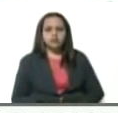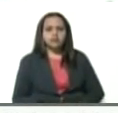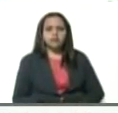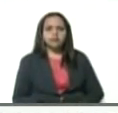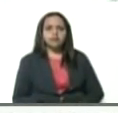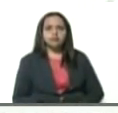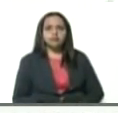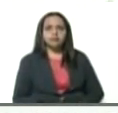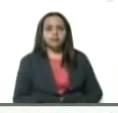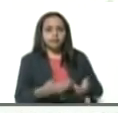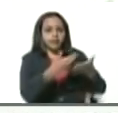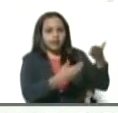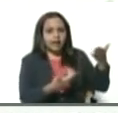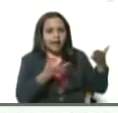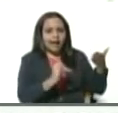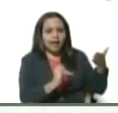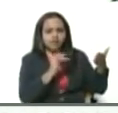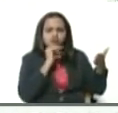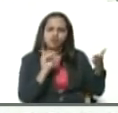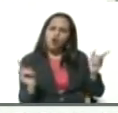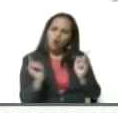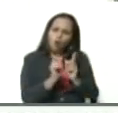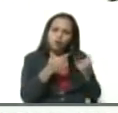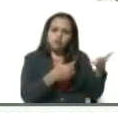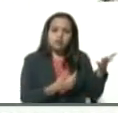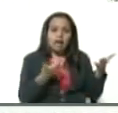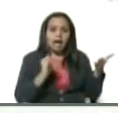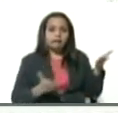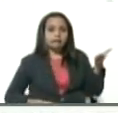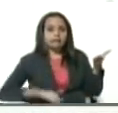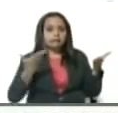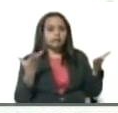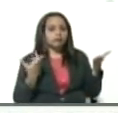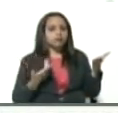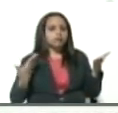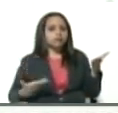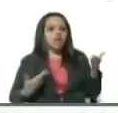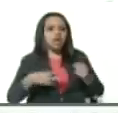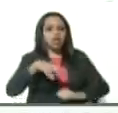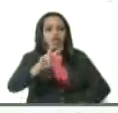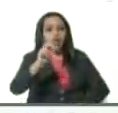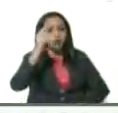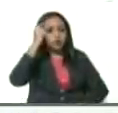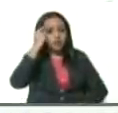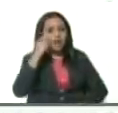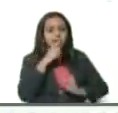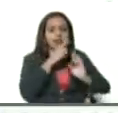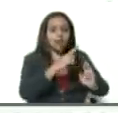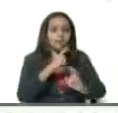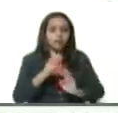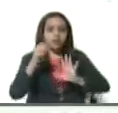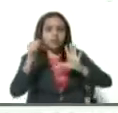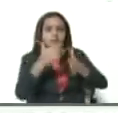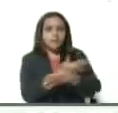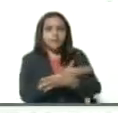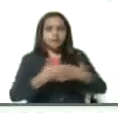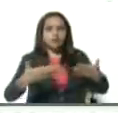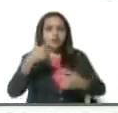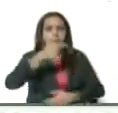Esta encuesta, un corte de la encuesta. Récord. En dos días la han respondido 6 millones.